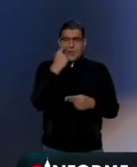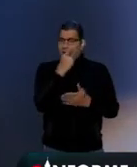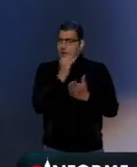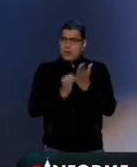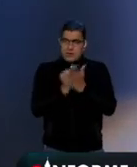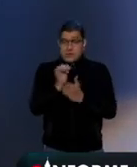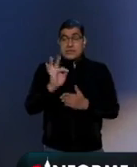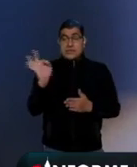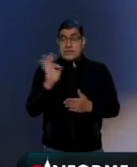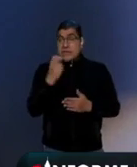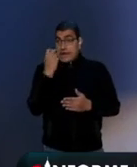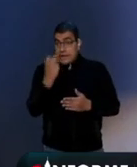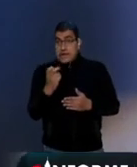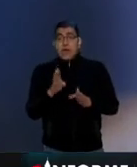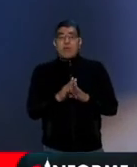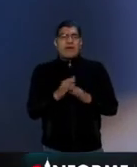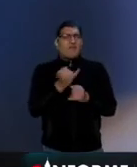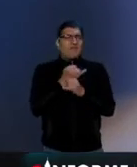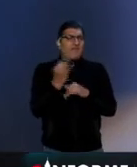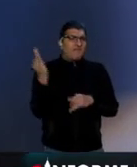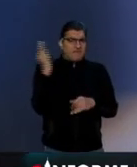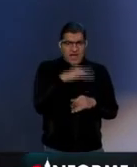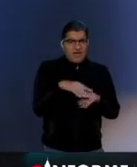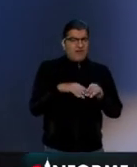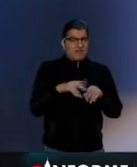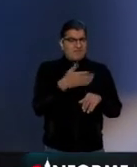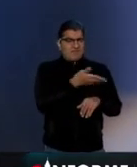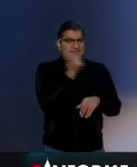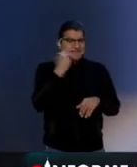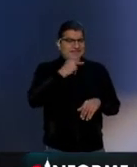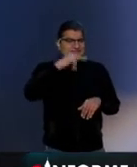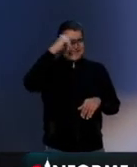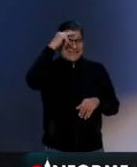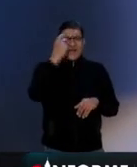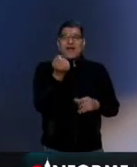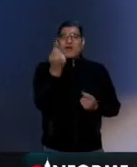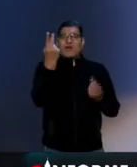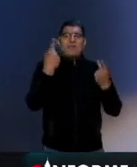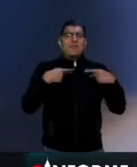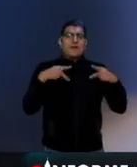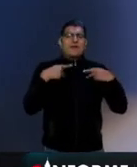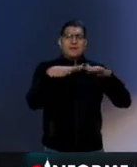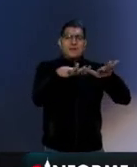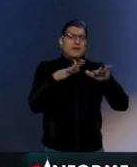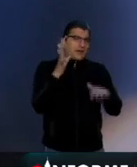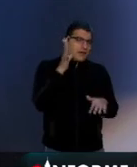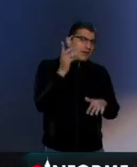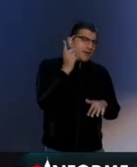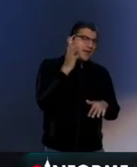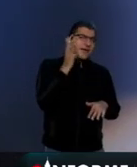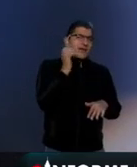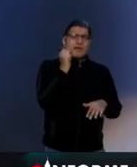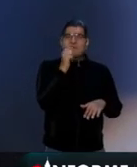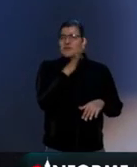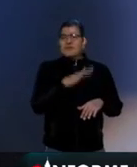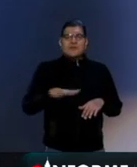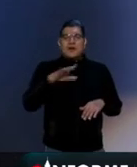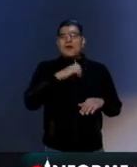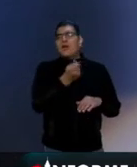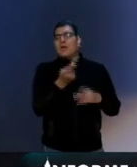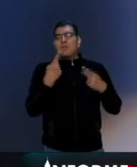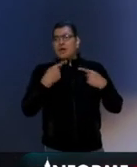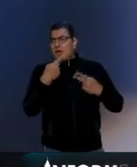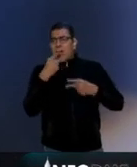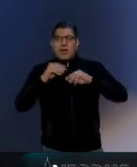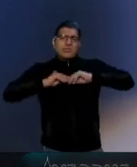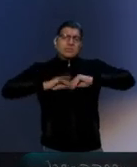trata de desinformación o de ignorancia por parte de algunos legisladores y comentaristas en redes sociales y